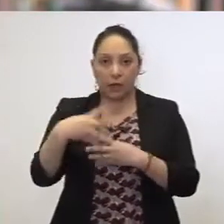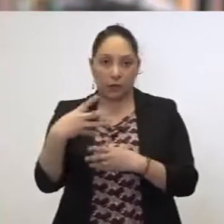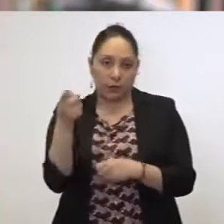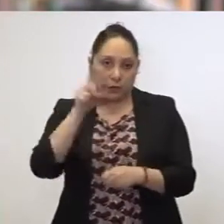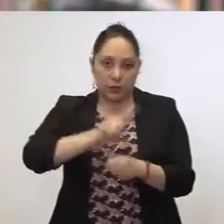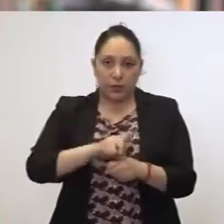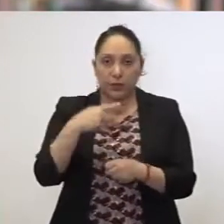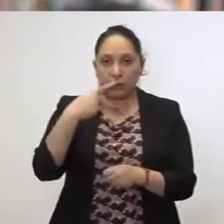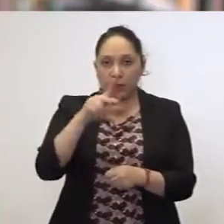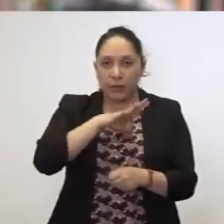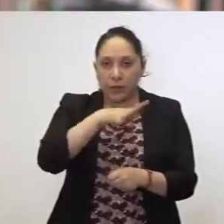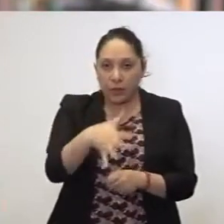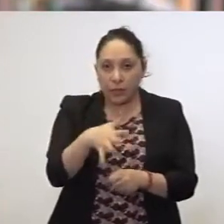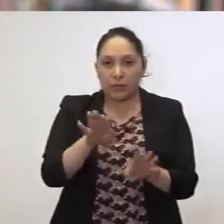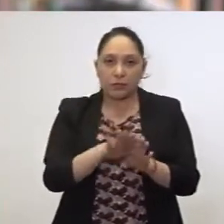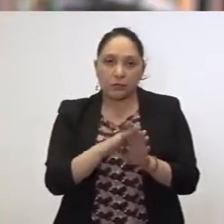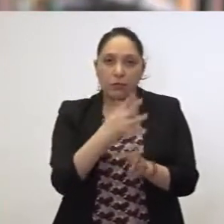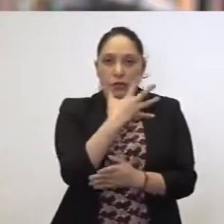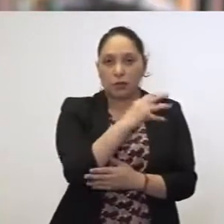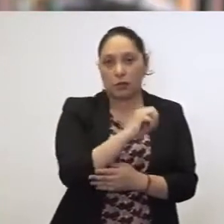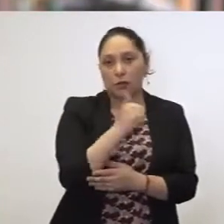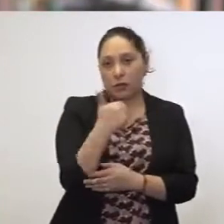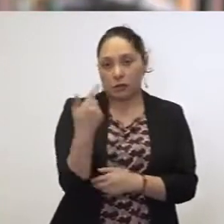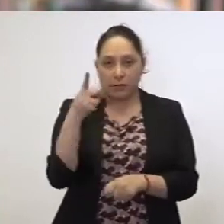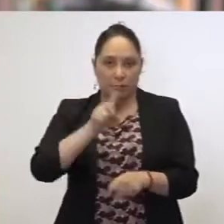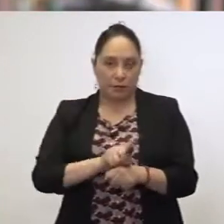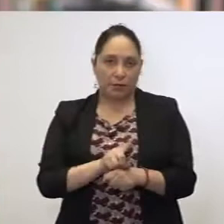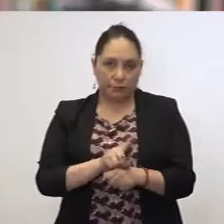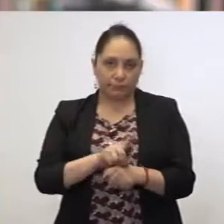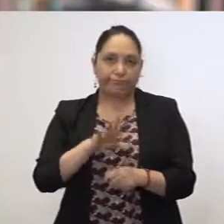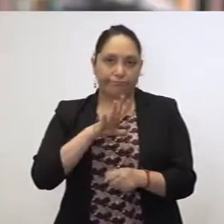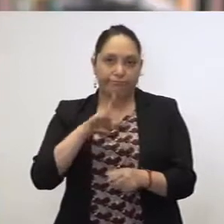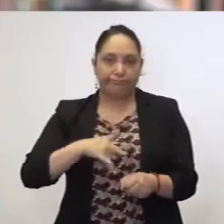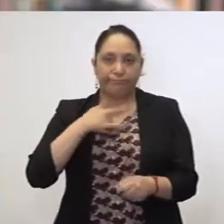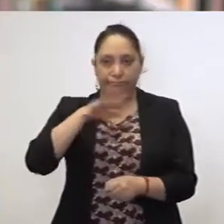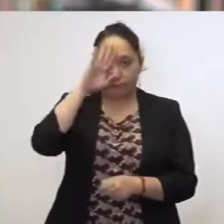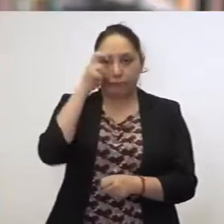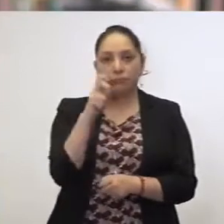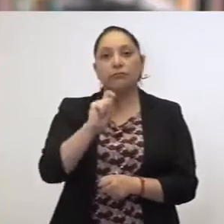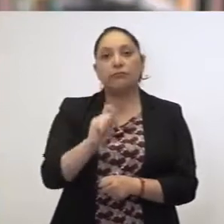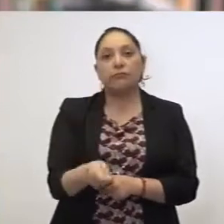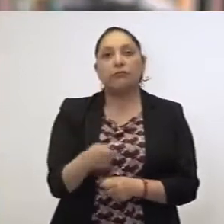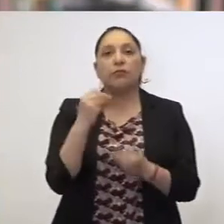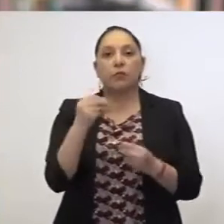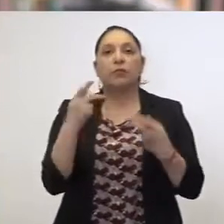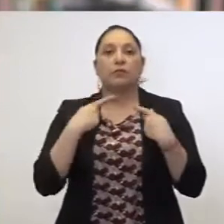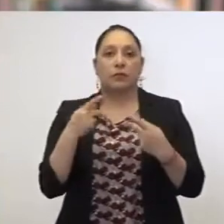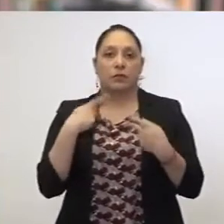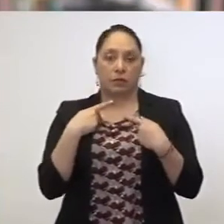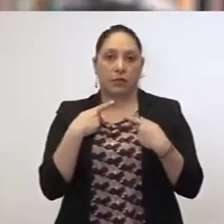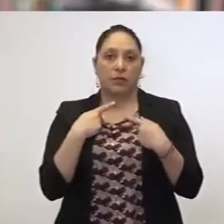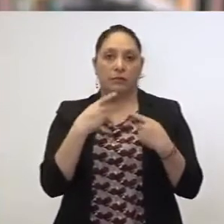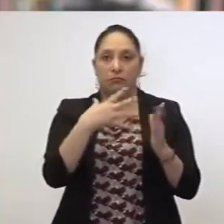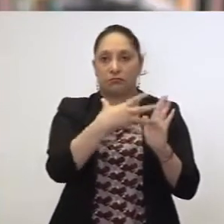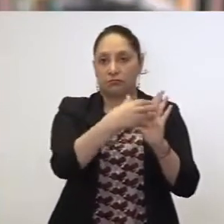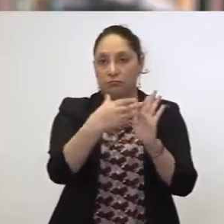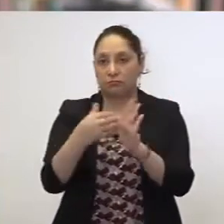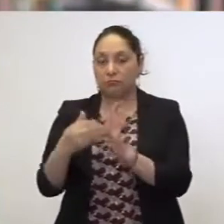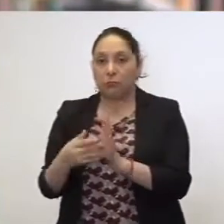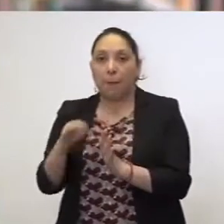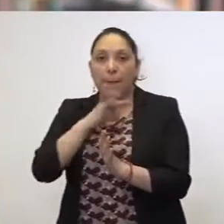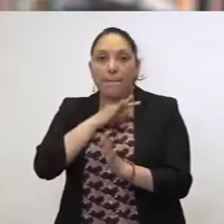días, pero en general es sobre 5 o 6 días. Esto significa que muchas personas infectadas